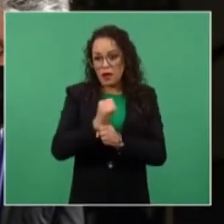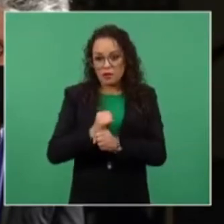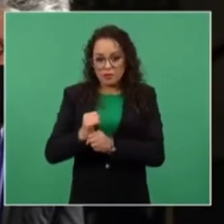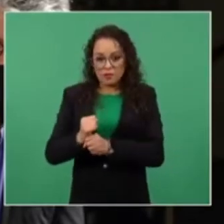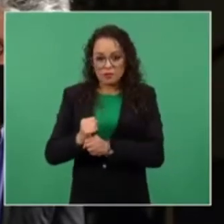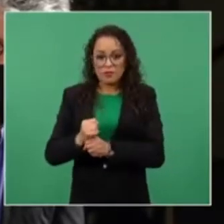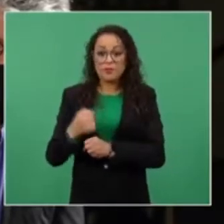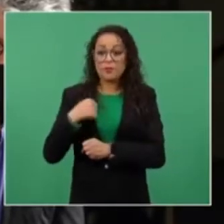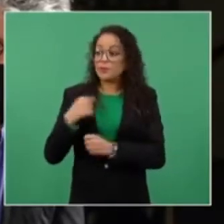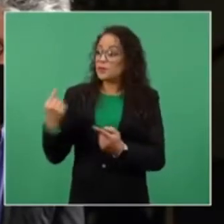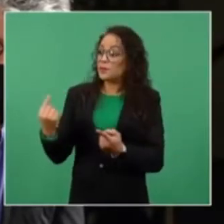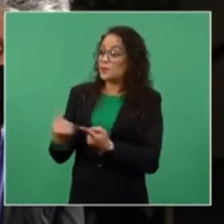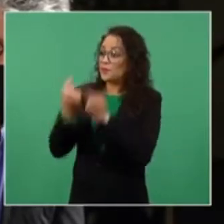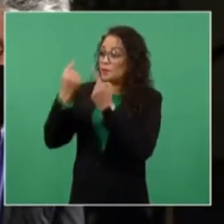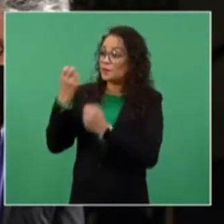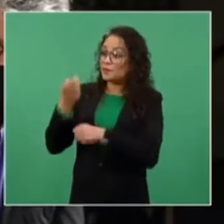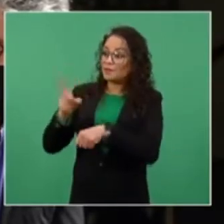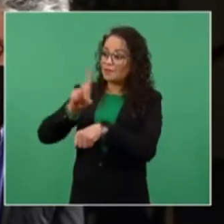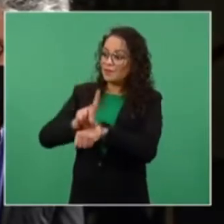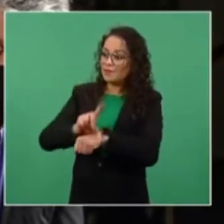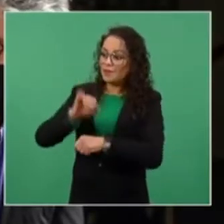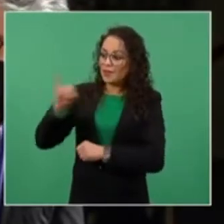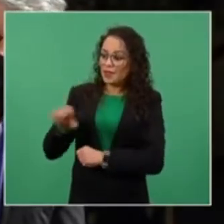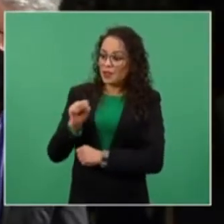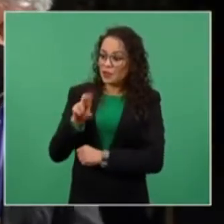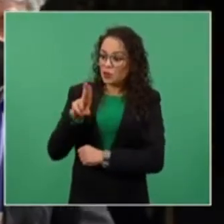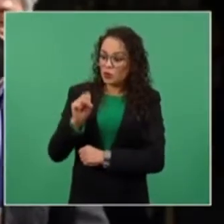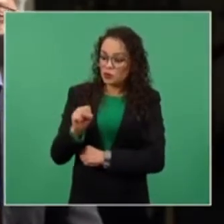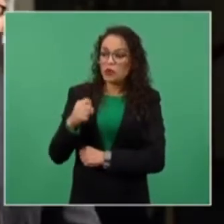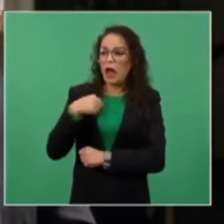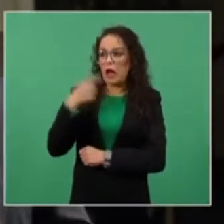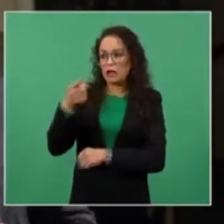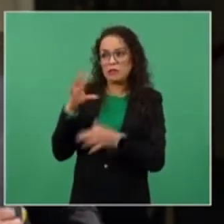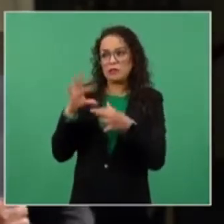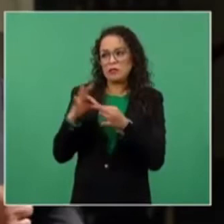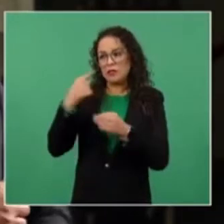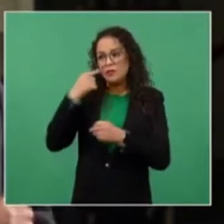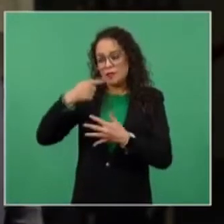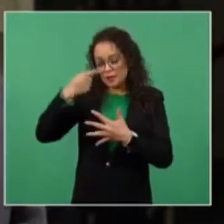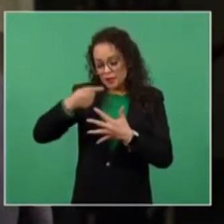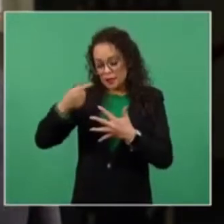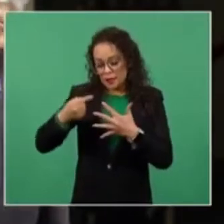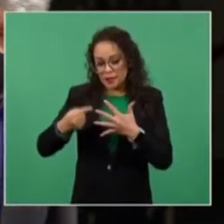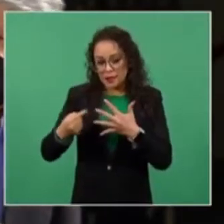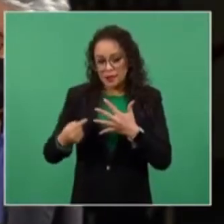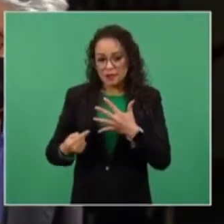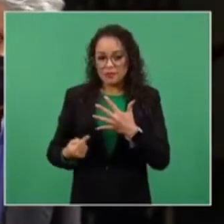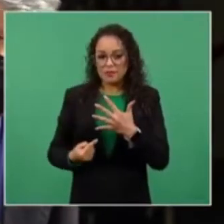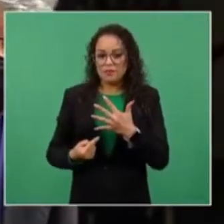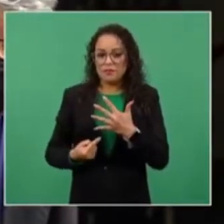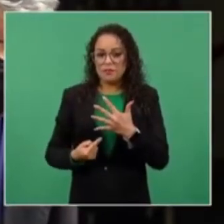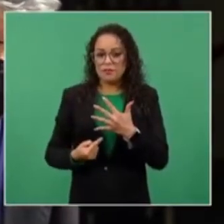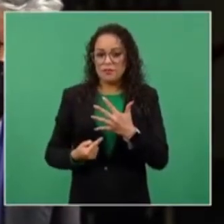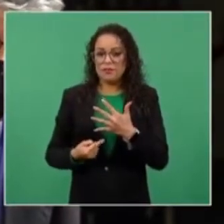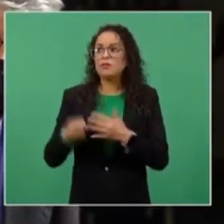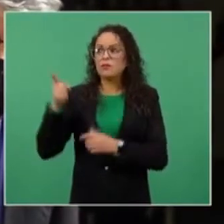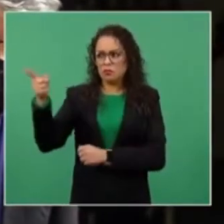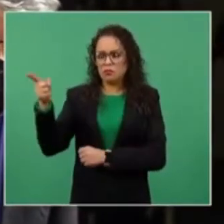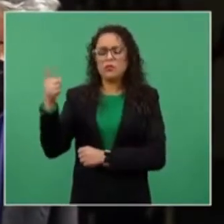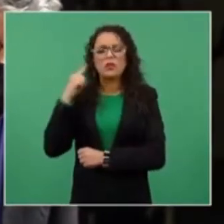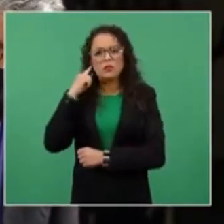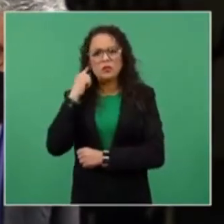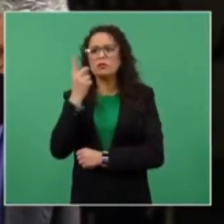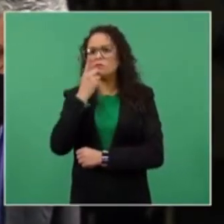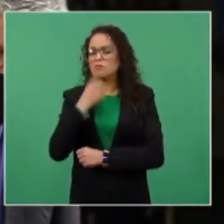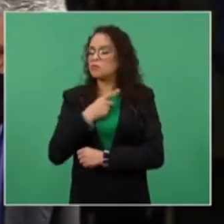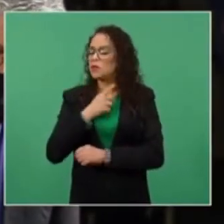encontré precisamente ese día en donde estaba desayunando, le expuse la situación. El señor me escuchó y me dijo que